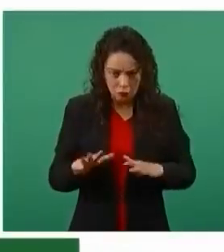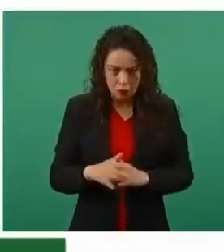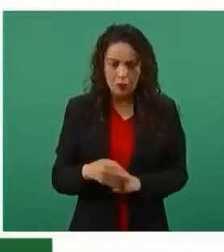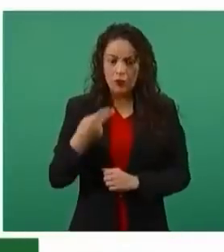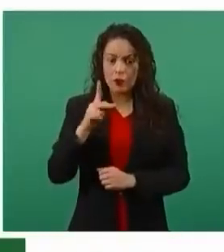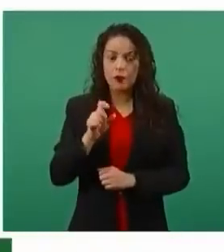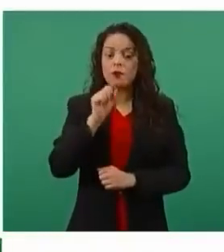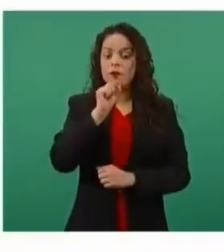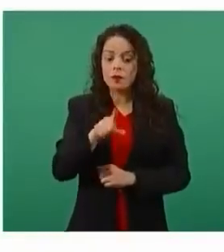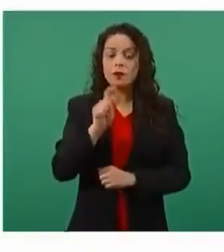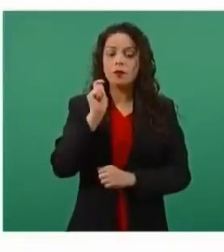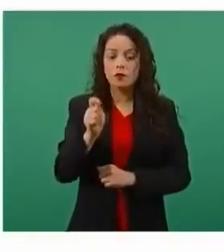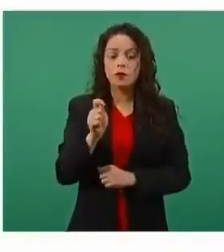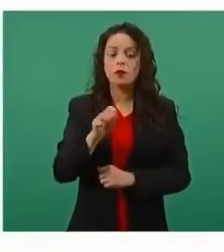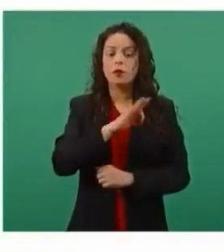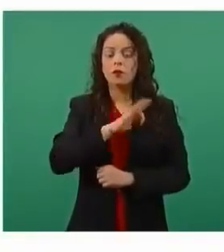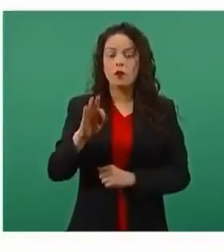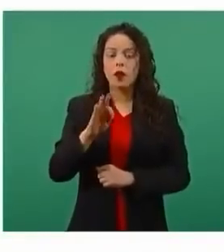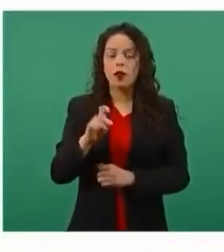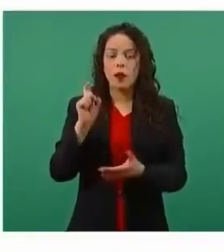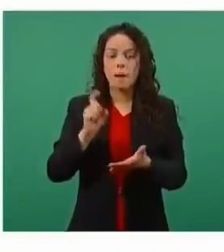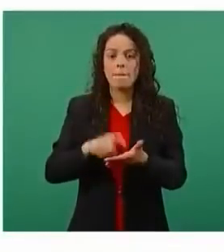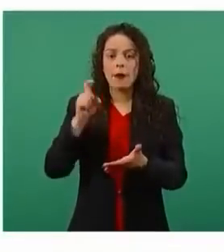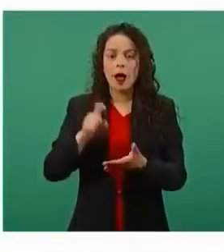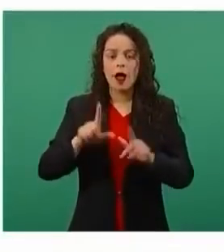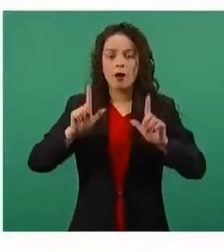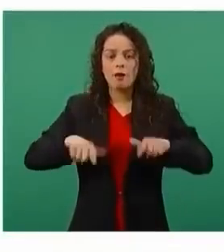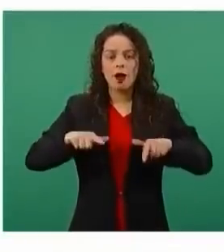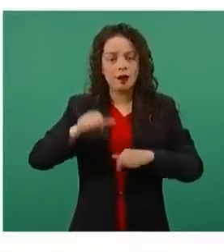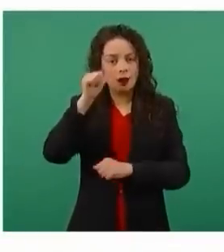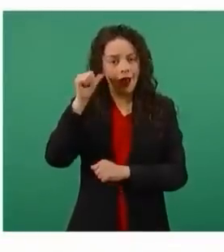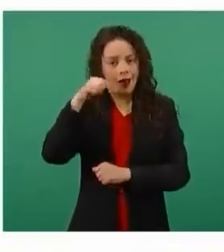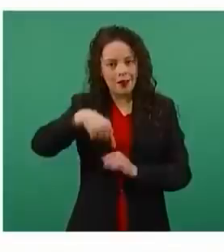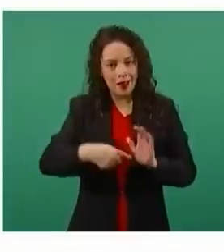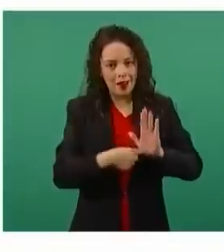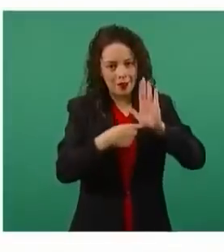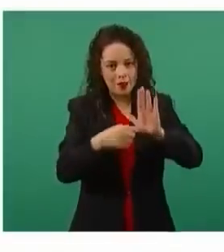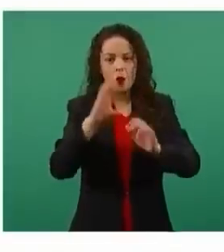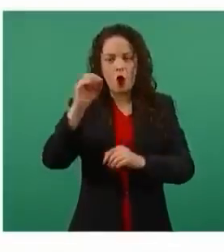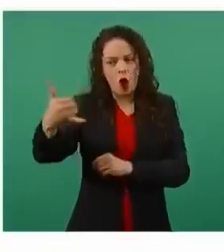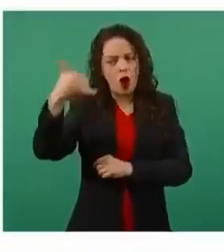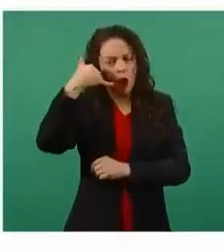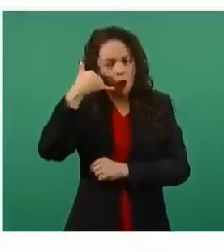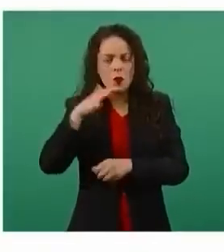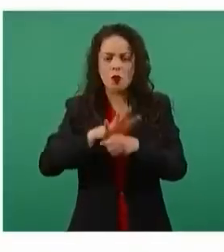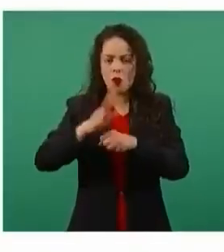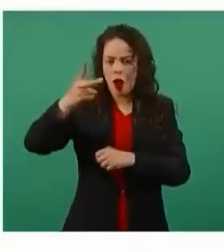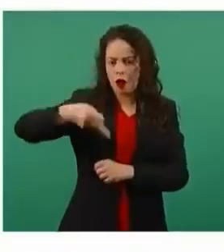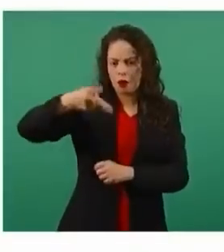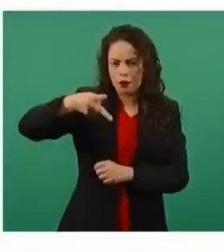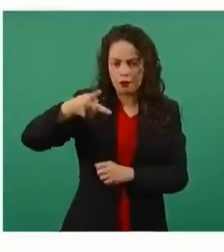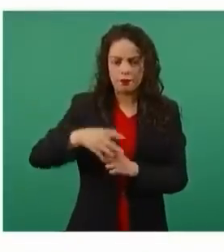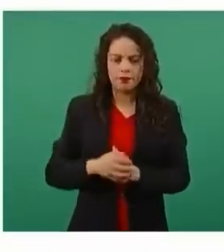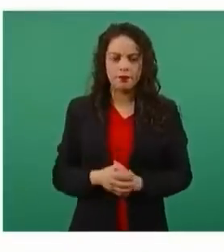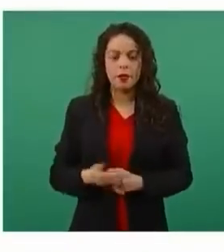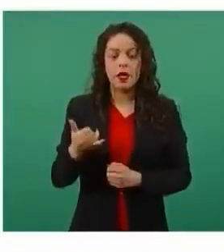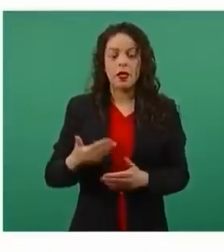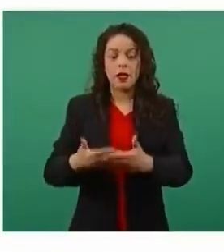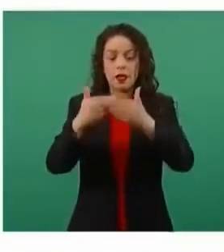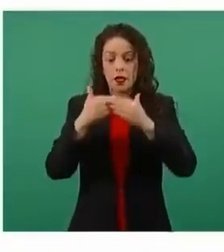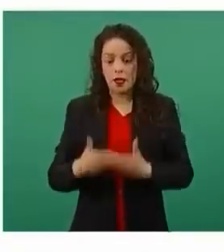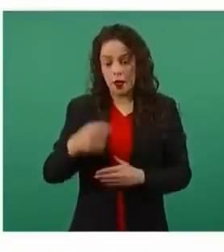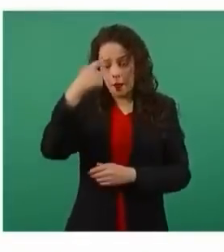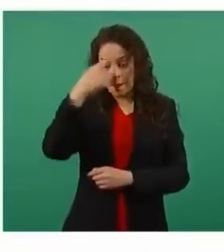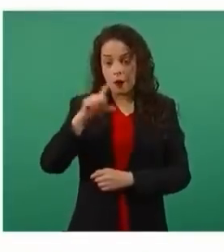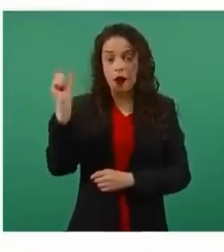registrar en la nueva página que se presentó ayer o hablar a este teléfono. Y la línea materna, que ya se ha anunciado para cualquier orientación y datos de